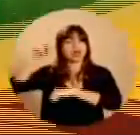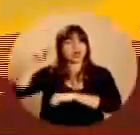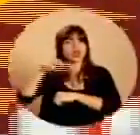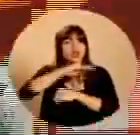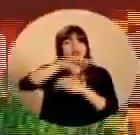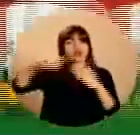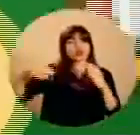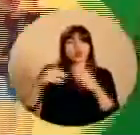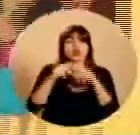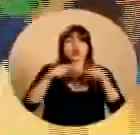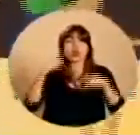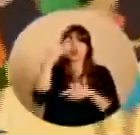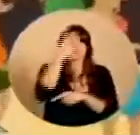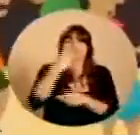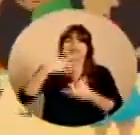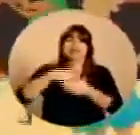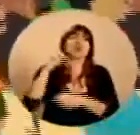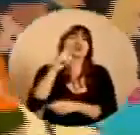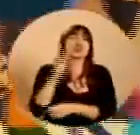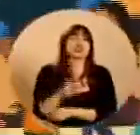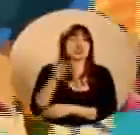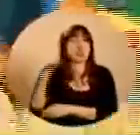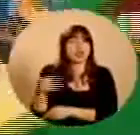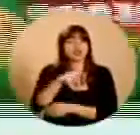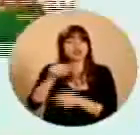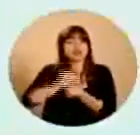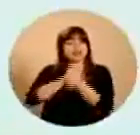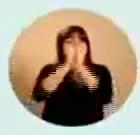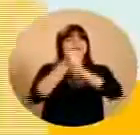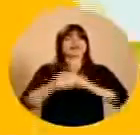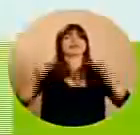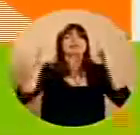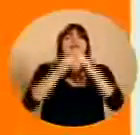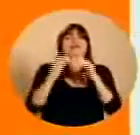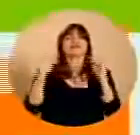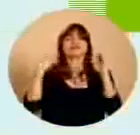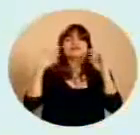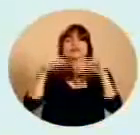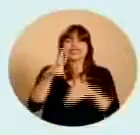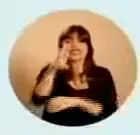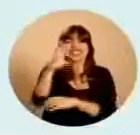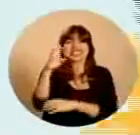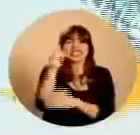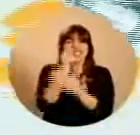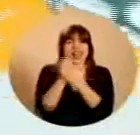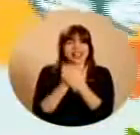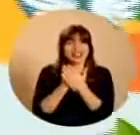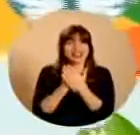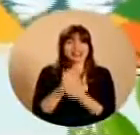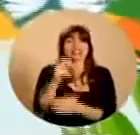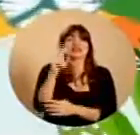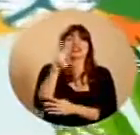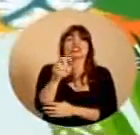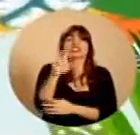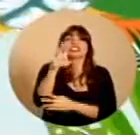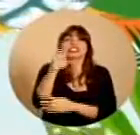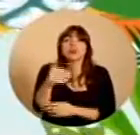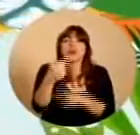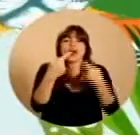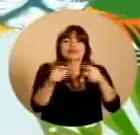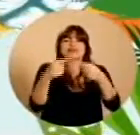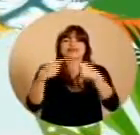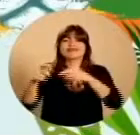Todos estos hermosos lugares de nuestra zona sur se convertirán en el hogar de 600 artistas y en el escenario de